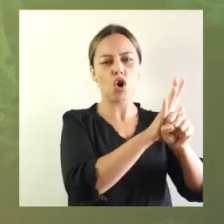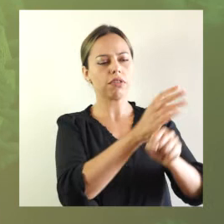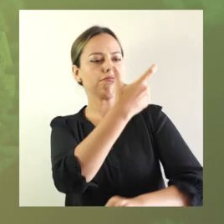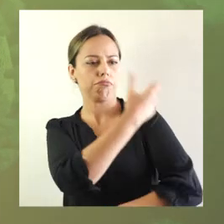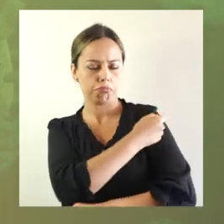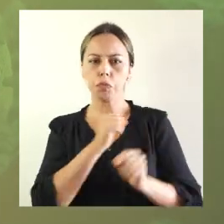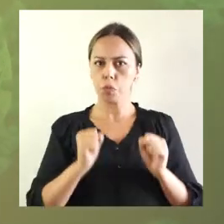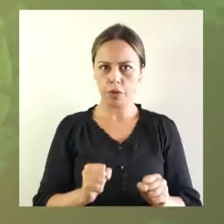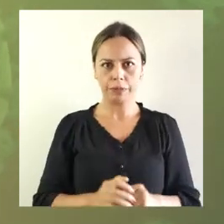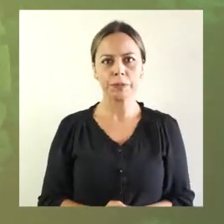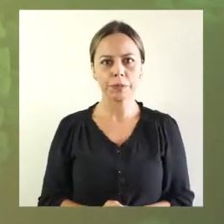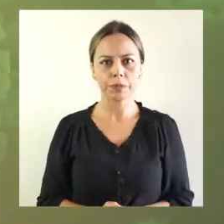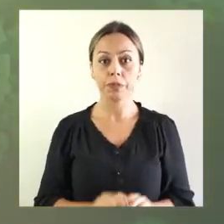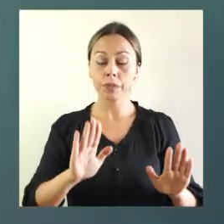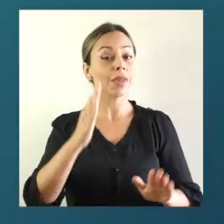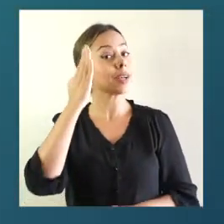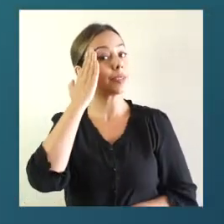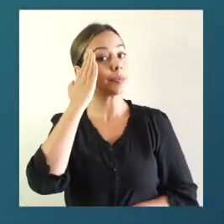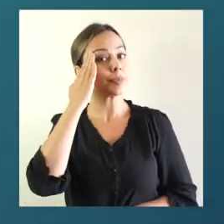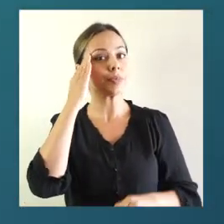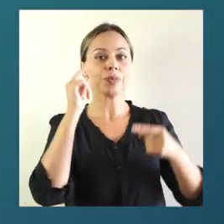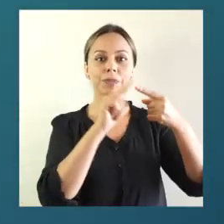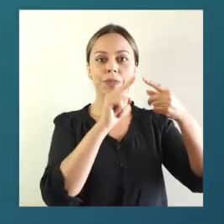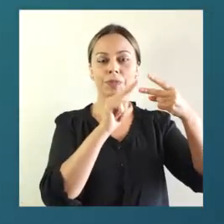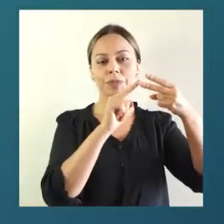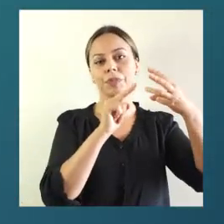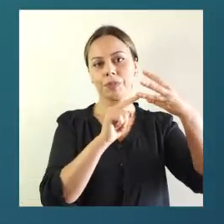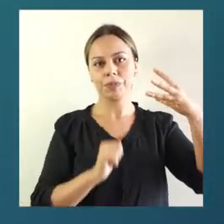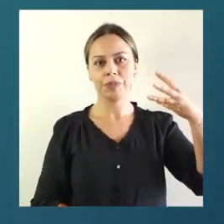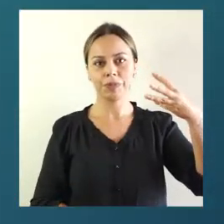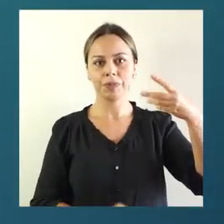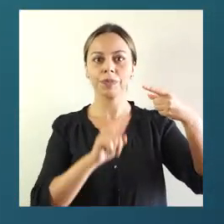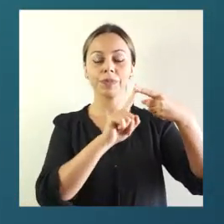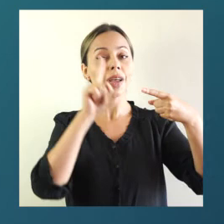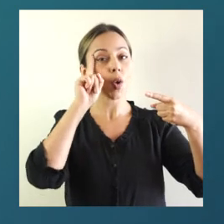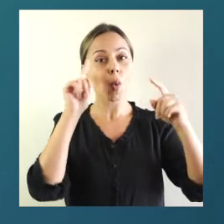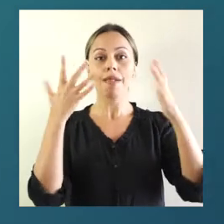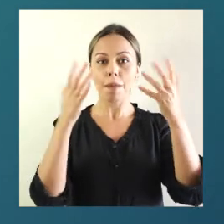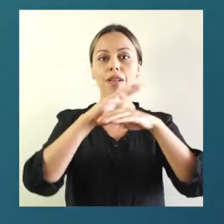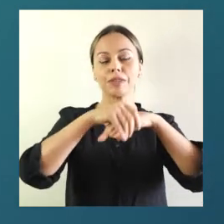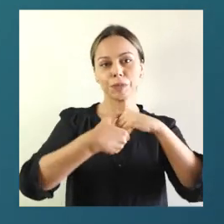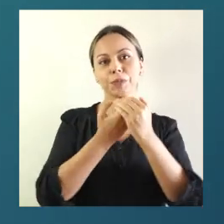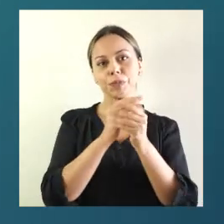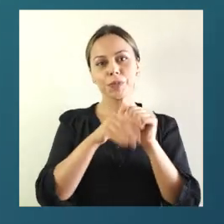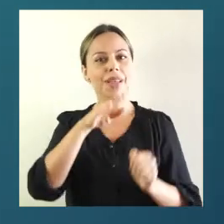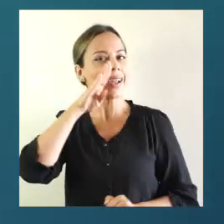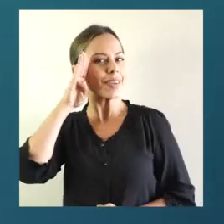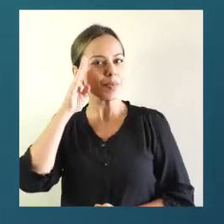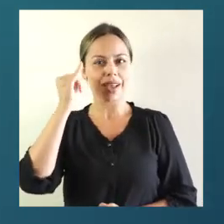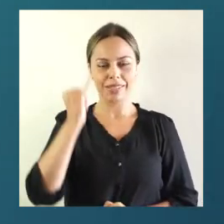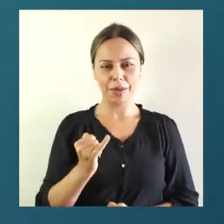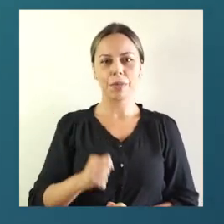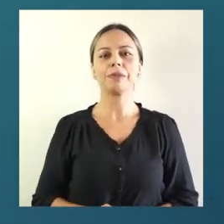contra COVID-19. No olvides estos importantes consejos. Recuerda mantener tus manos limpias en todo